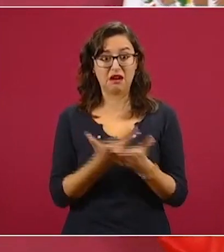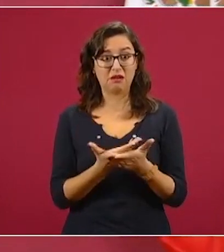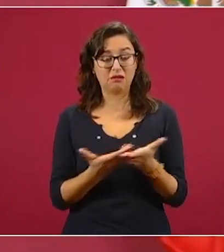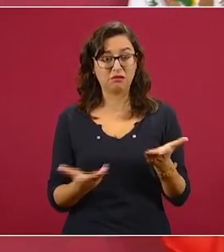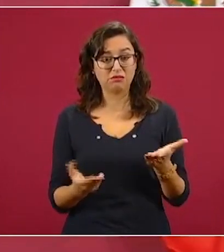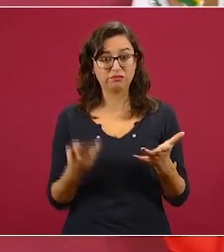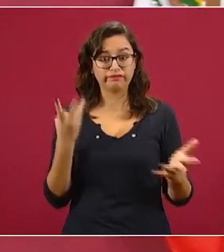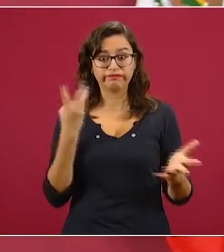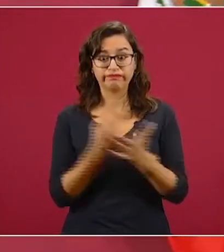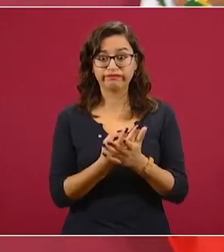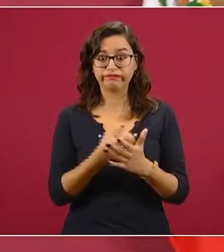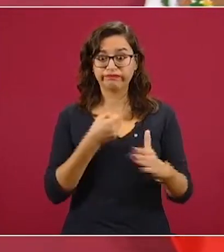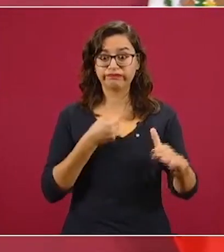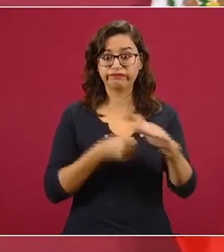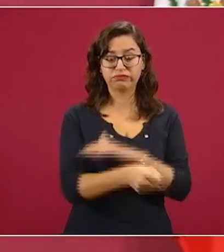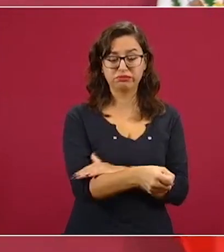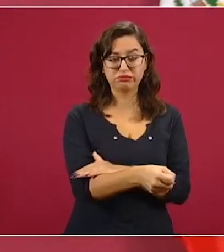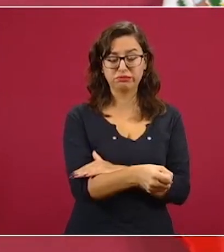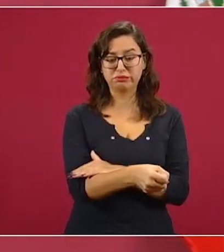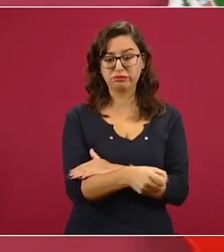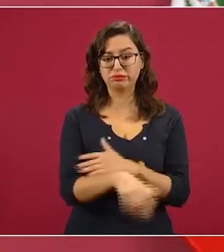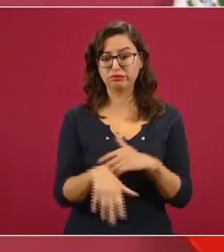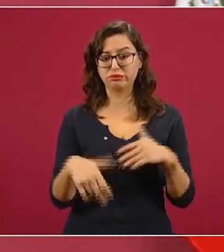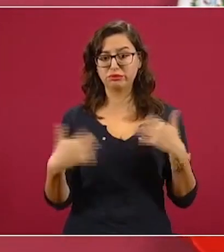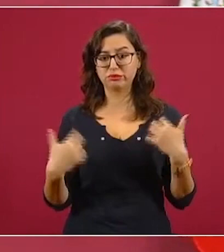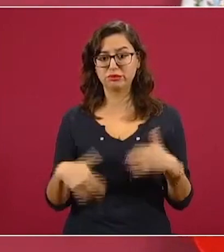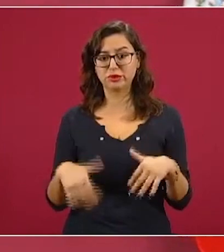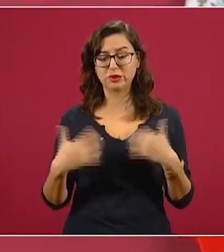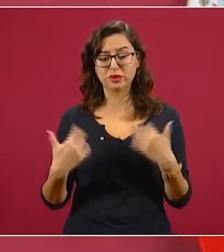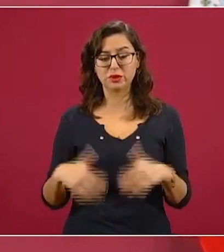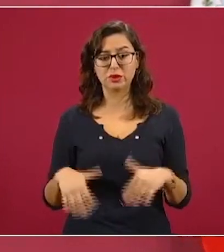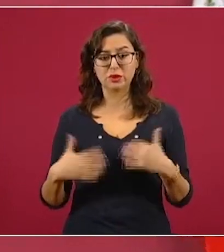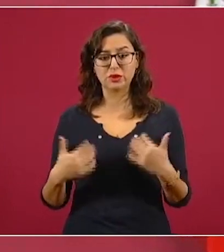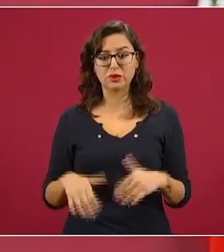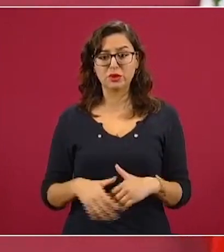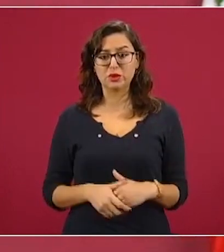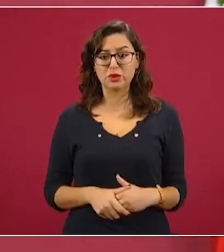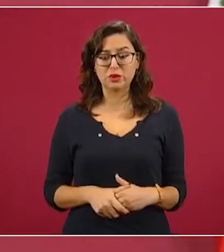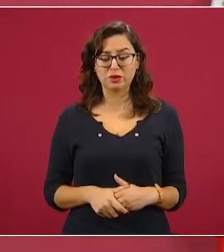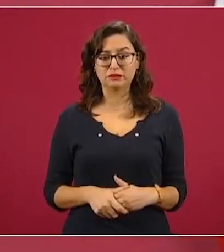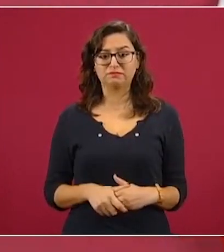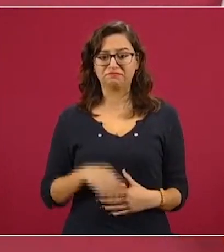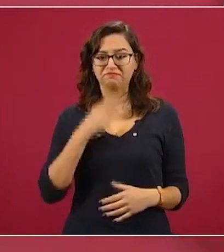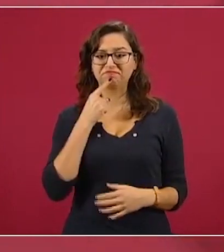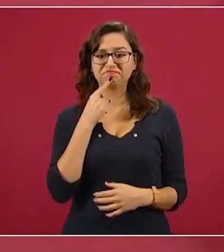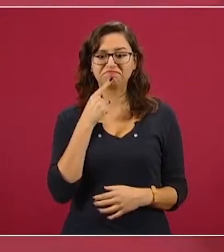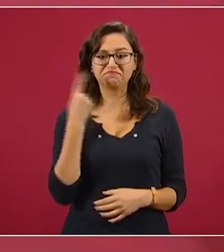detenido, acusado